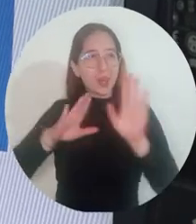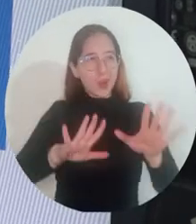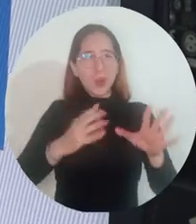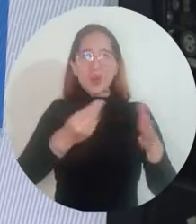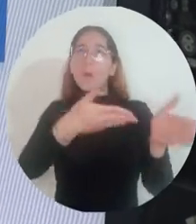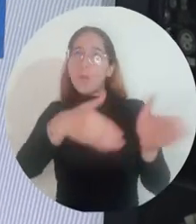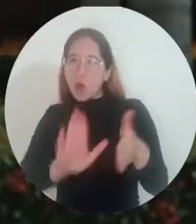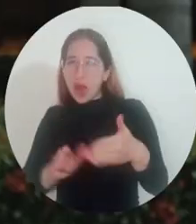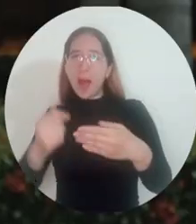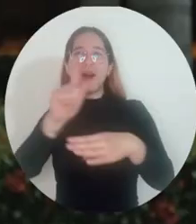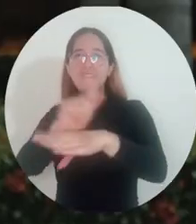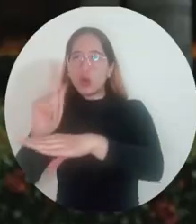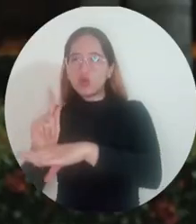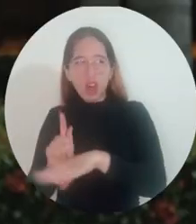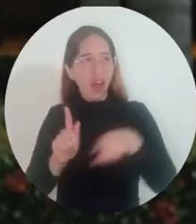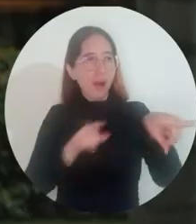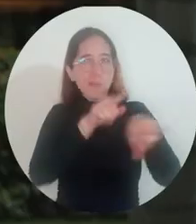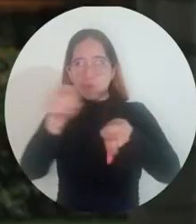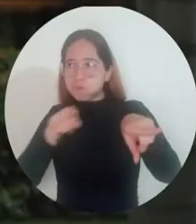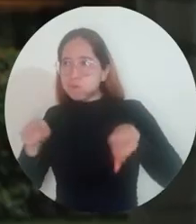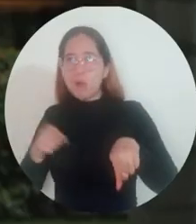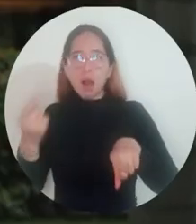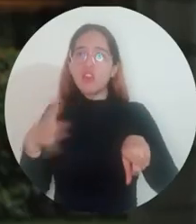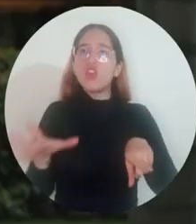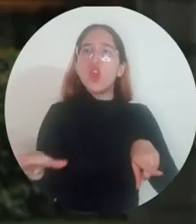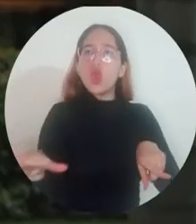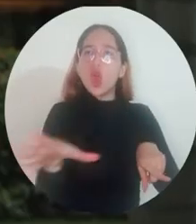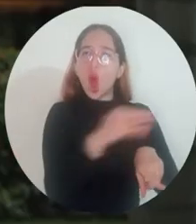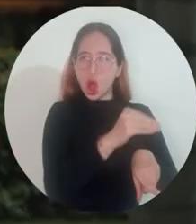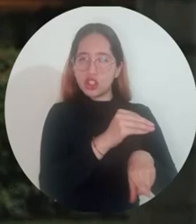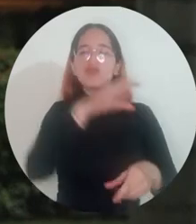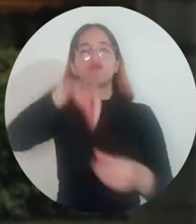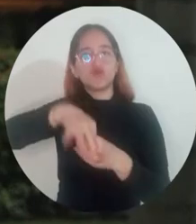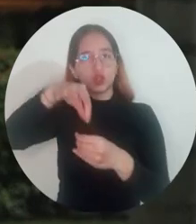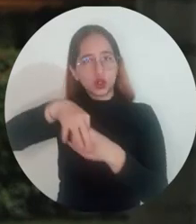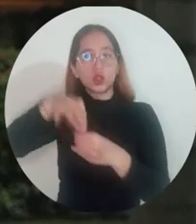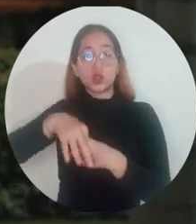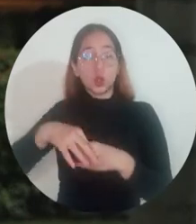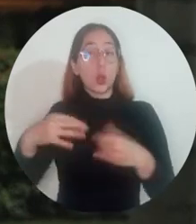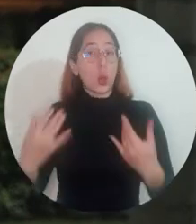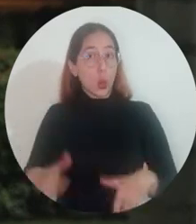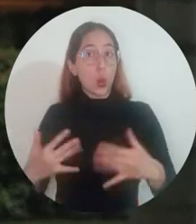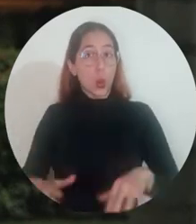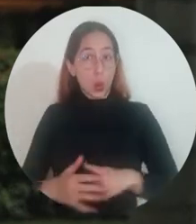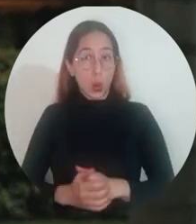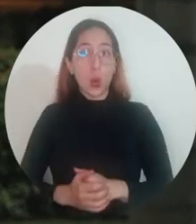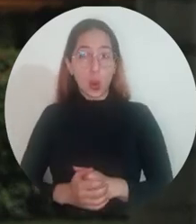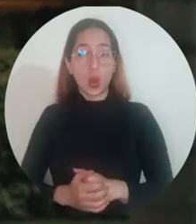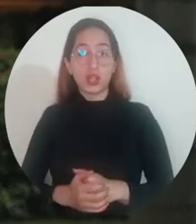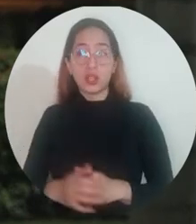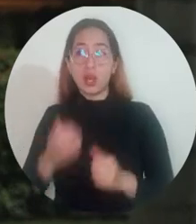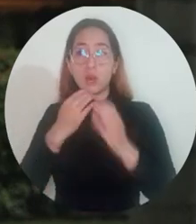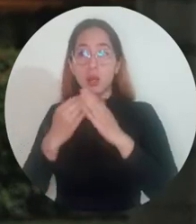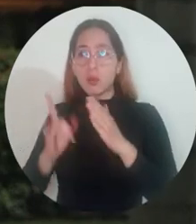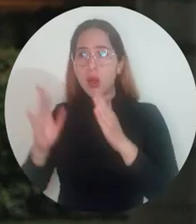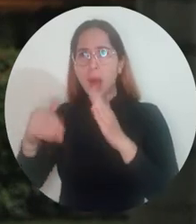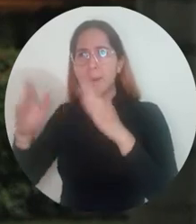atendidas de manera inmediata. Contamos con votos en todos